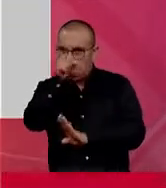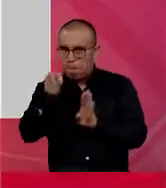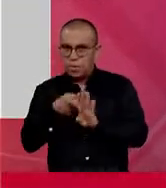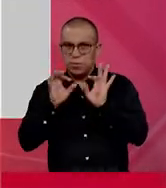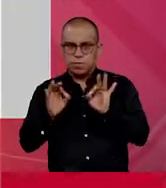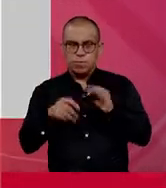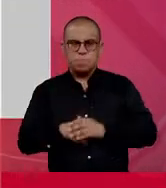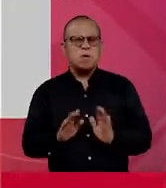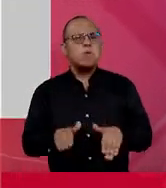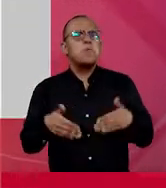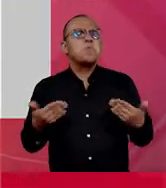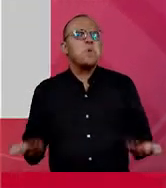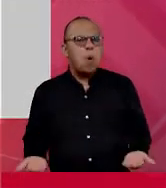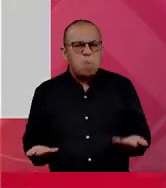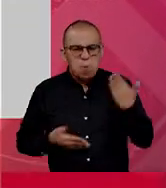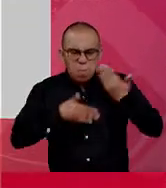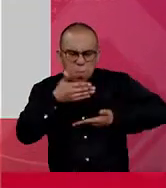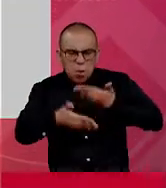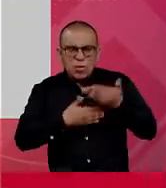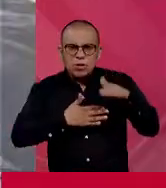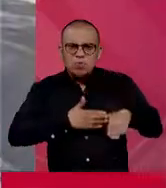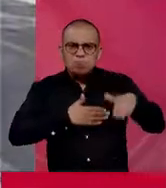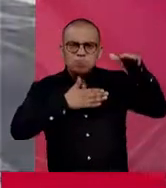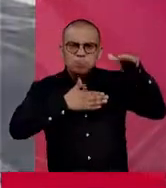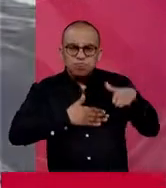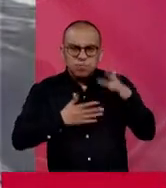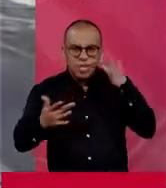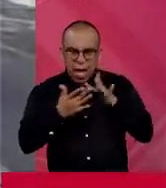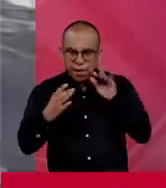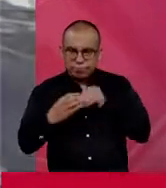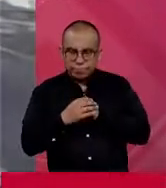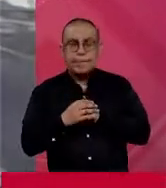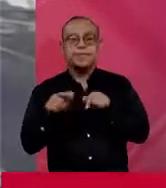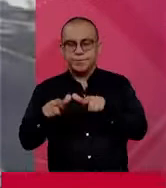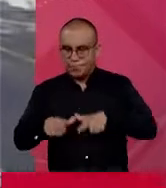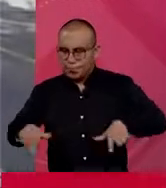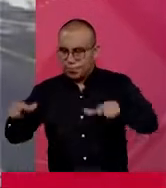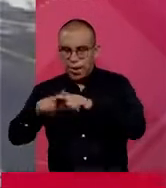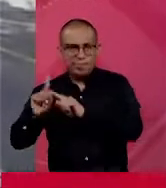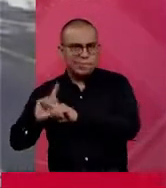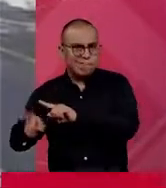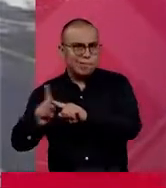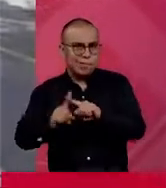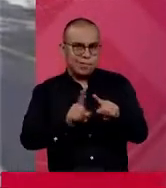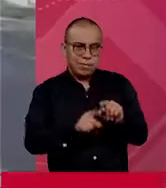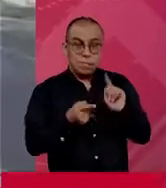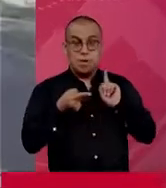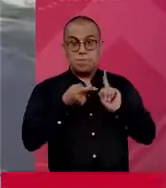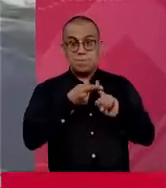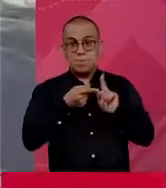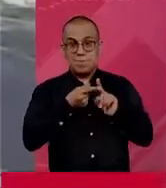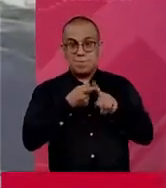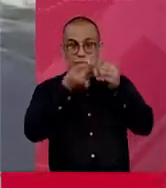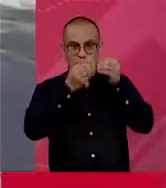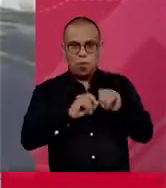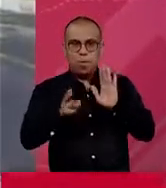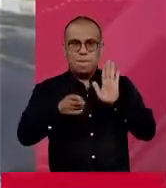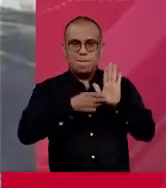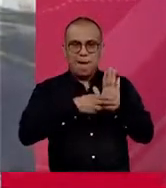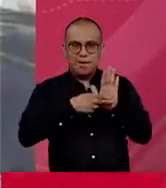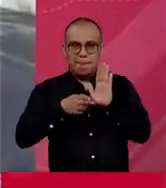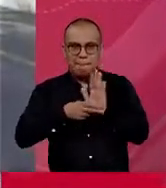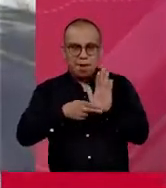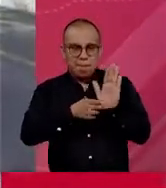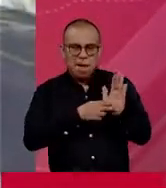¿Cómo va la instalación y calibración de ventiladores? En cada sitio hay que hacer una instalación diferente, primero porque las máquinas son de diferente marca, de